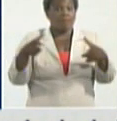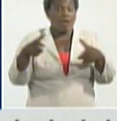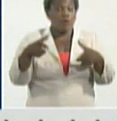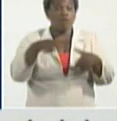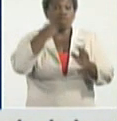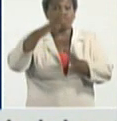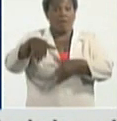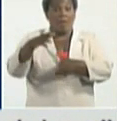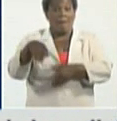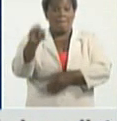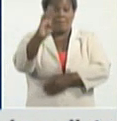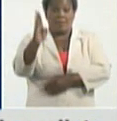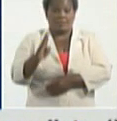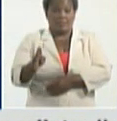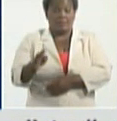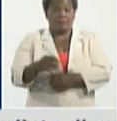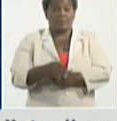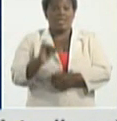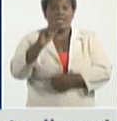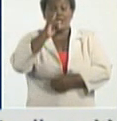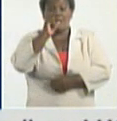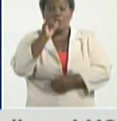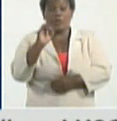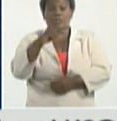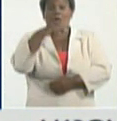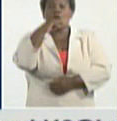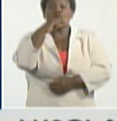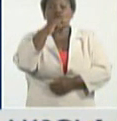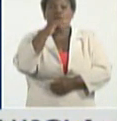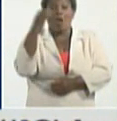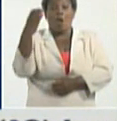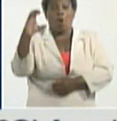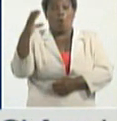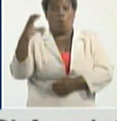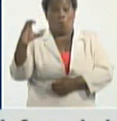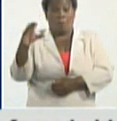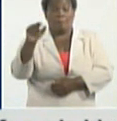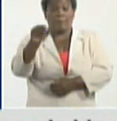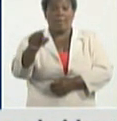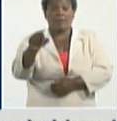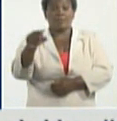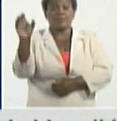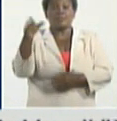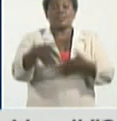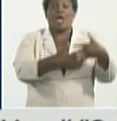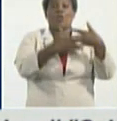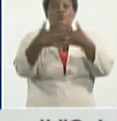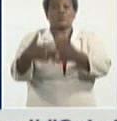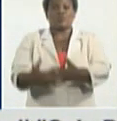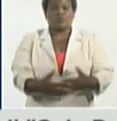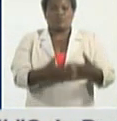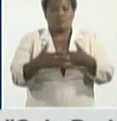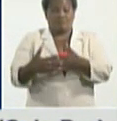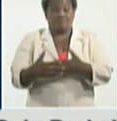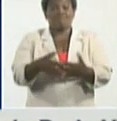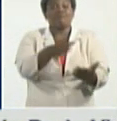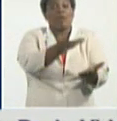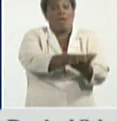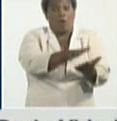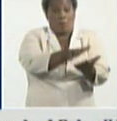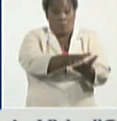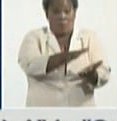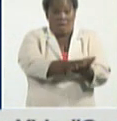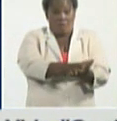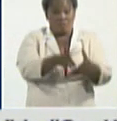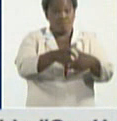Brasil Indonesia Rusia Colombia y Estados Unidos en el acumulado si se mantiene con